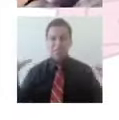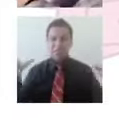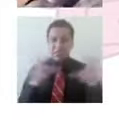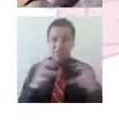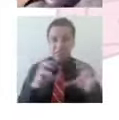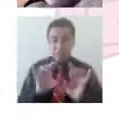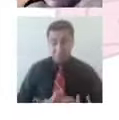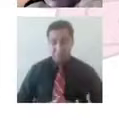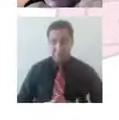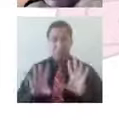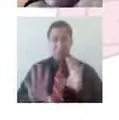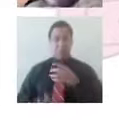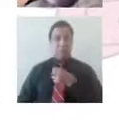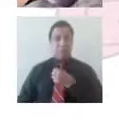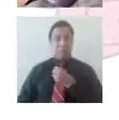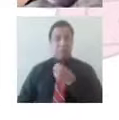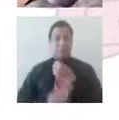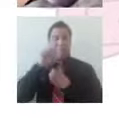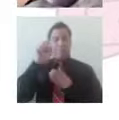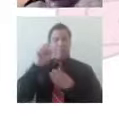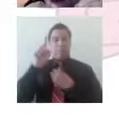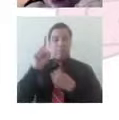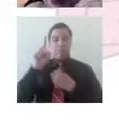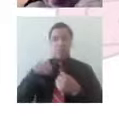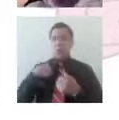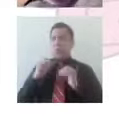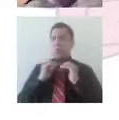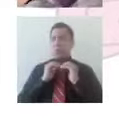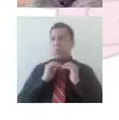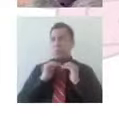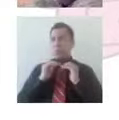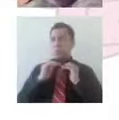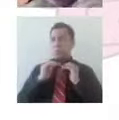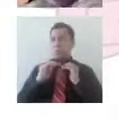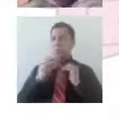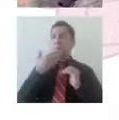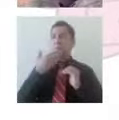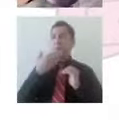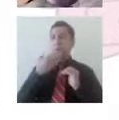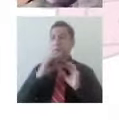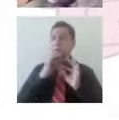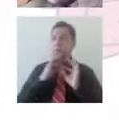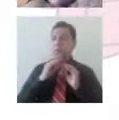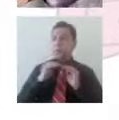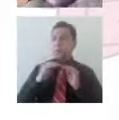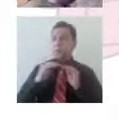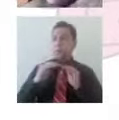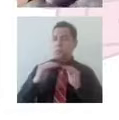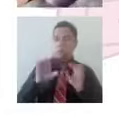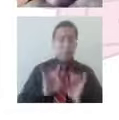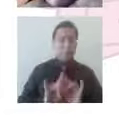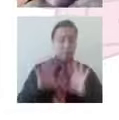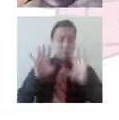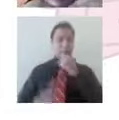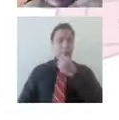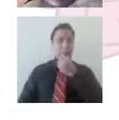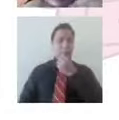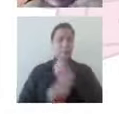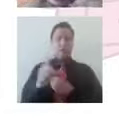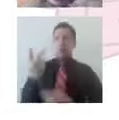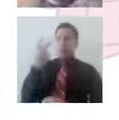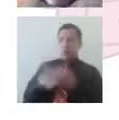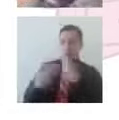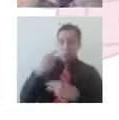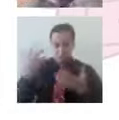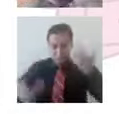que nos va a romper el equilibrio, que nos va a romper el status quo, pero que si nosotros logramos identificar cuál es el aprendizaje